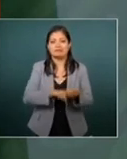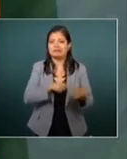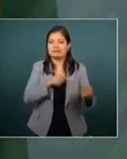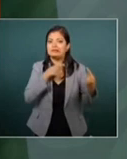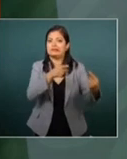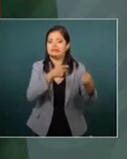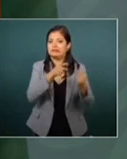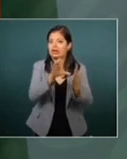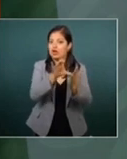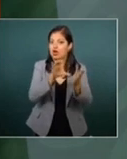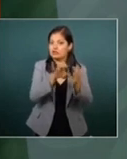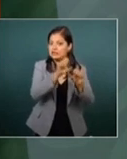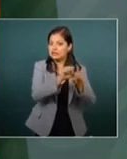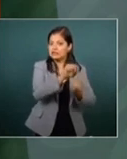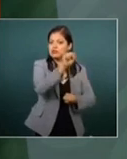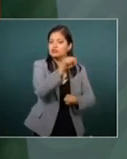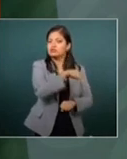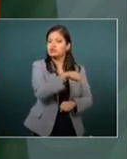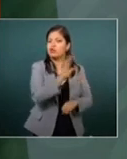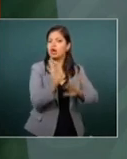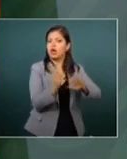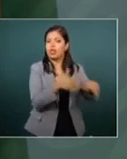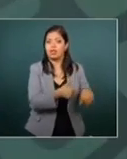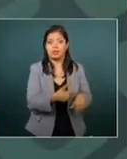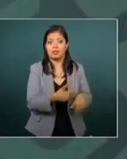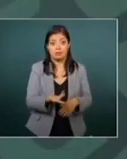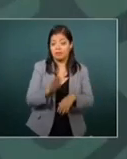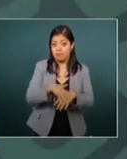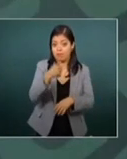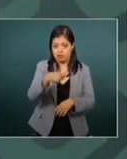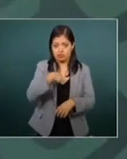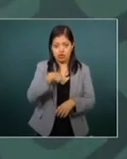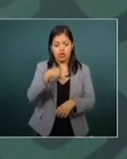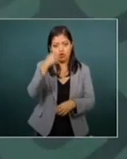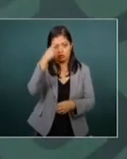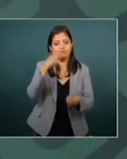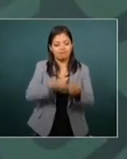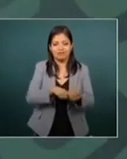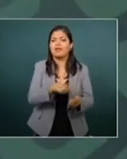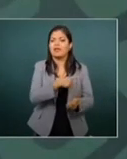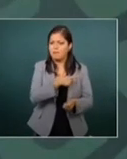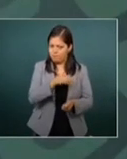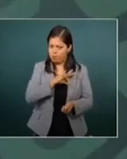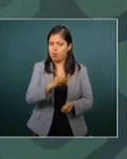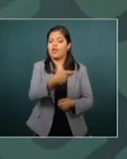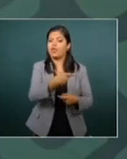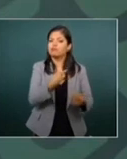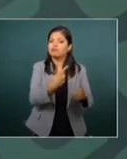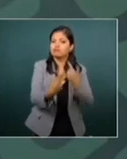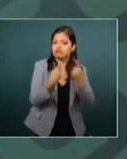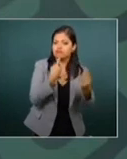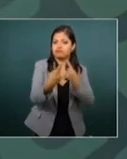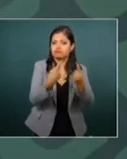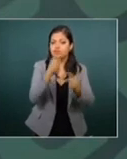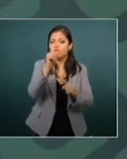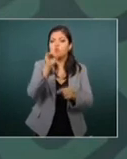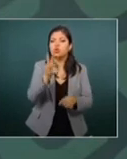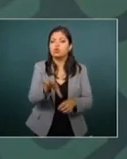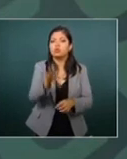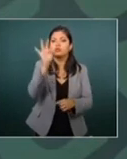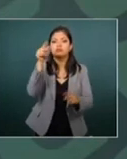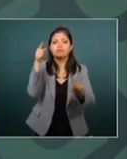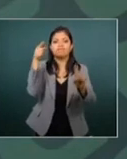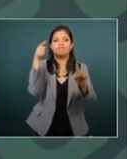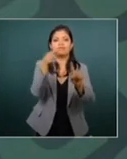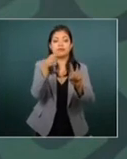constitucional. Y sin embargo, estoy convencido también de que podemos aún resolverlo dialogando, encontrando un punto de consenso del que el